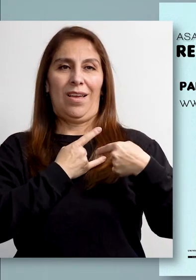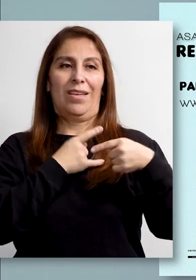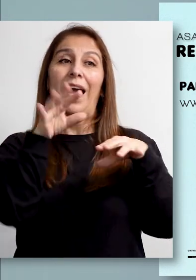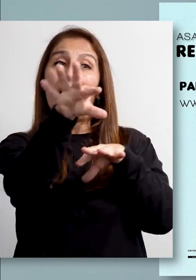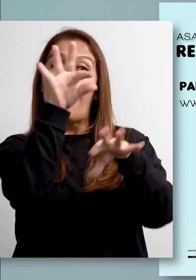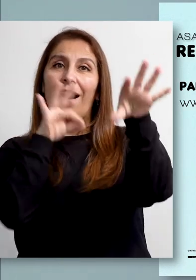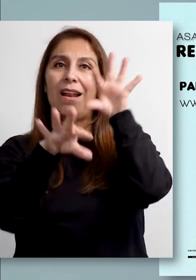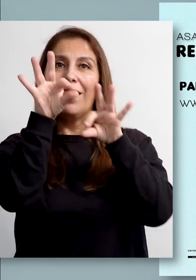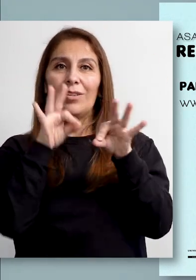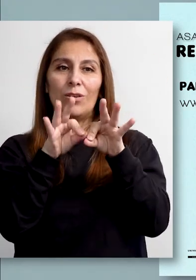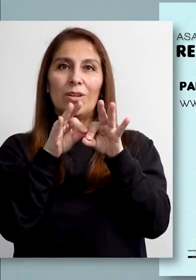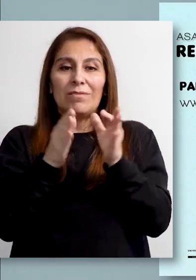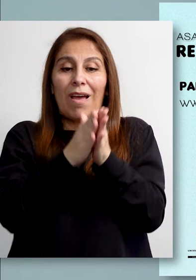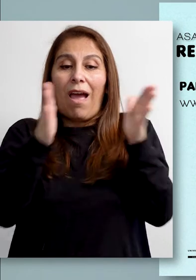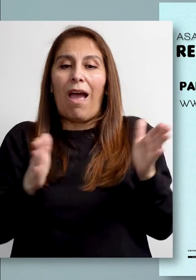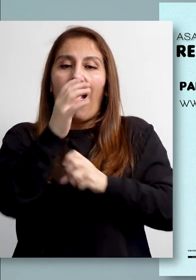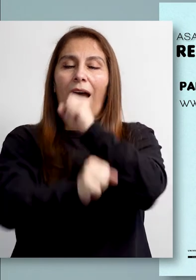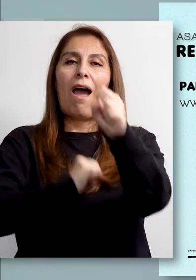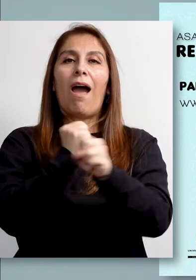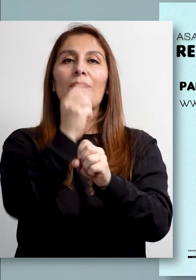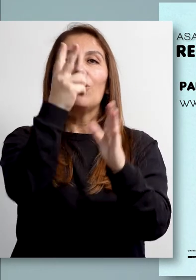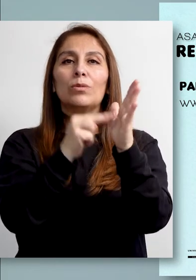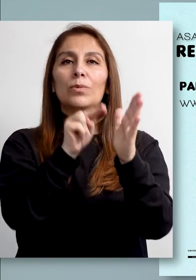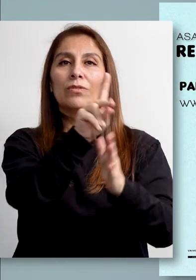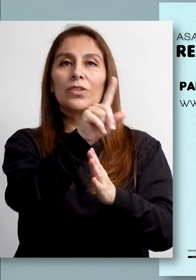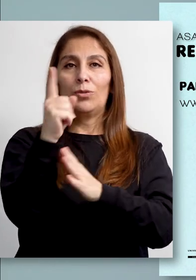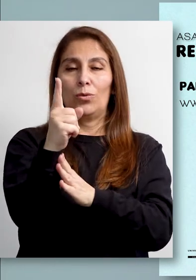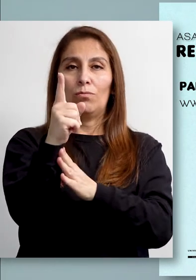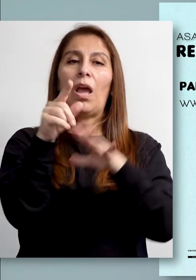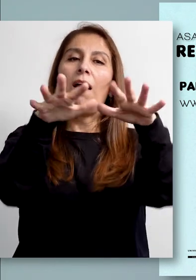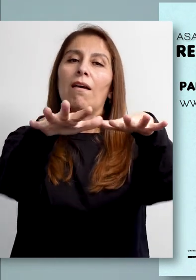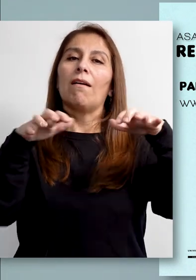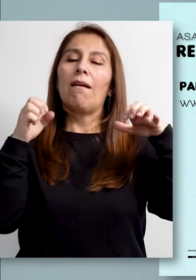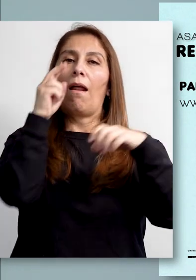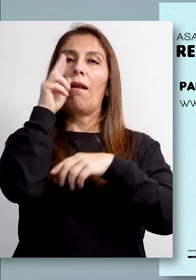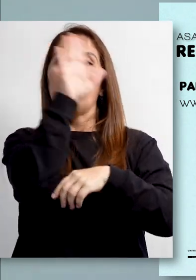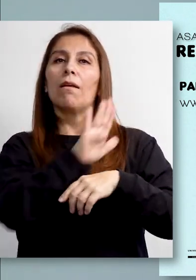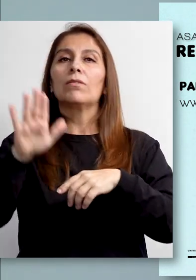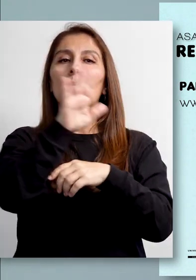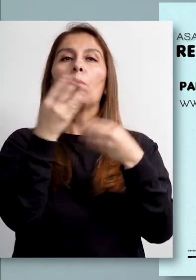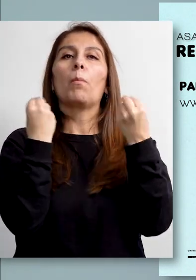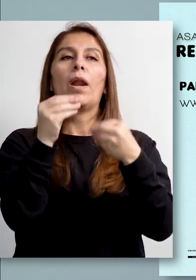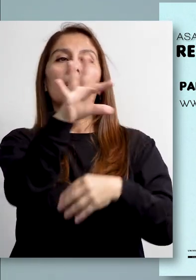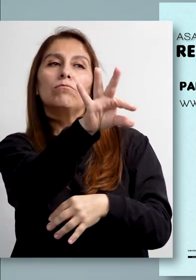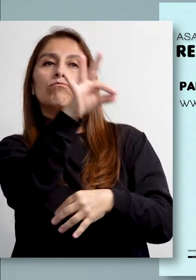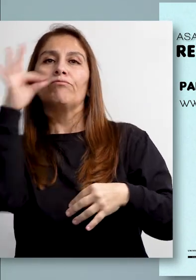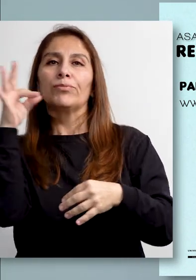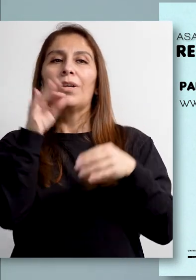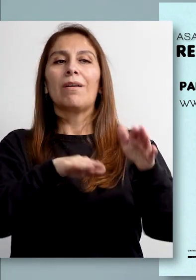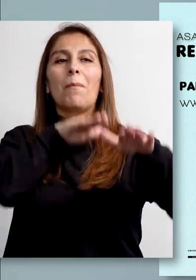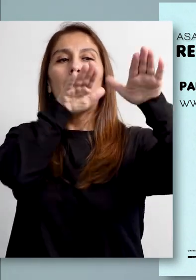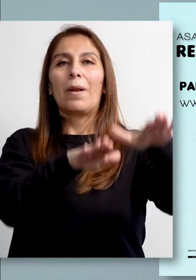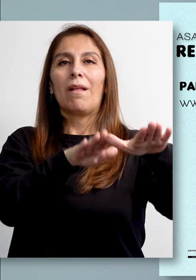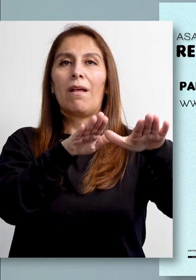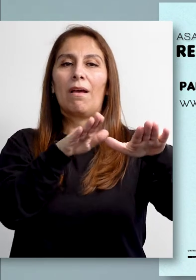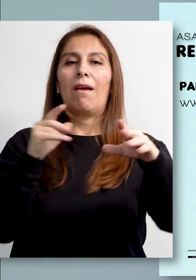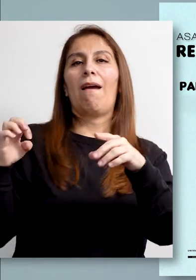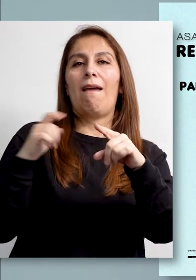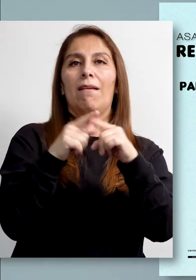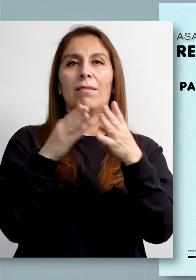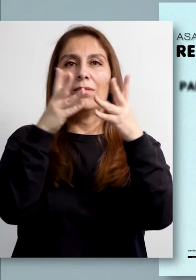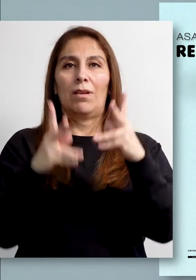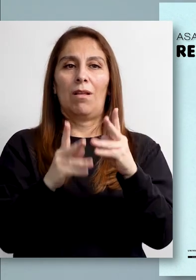Vigencia 2021, Asamblea Nacional para la Elección de Representantes de Egresados 2021-2023.